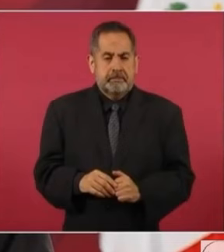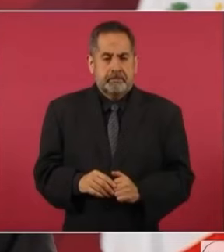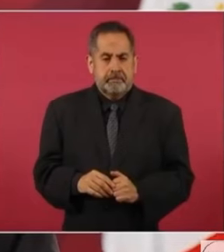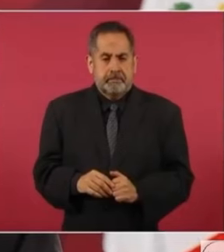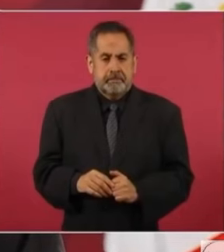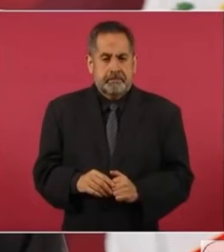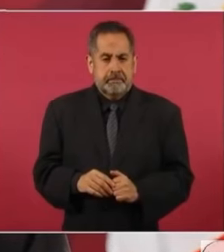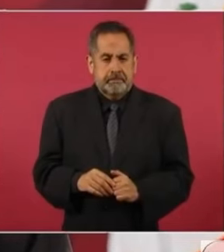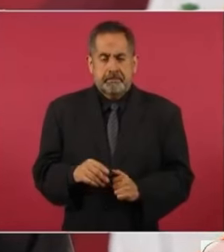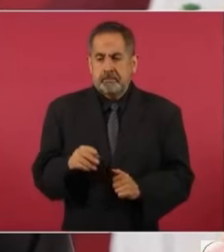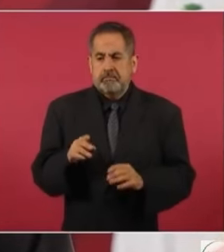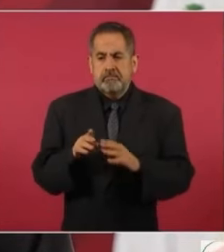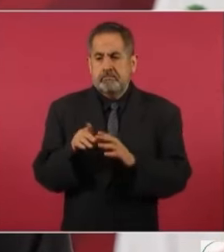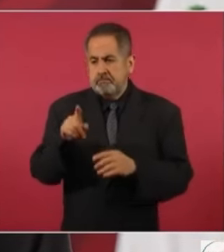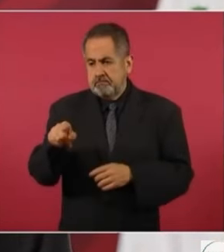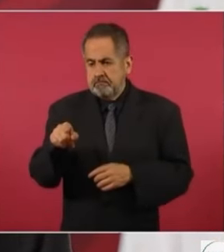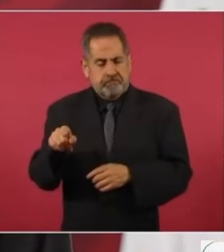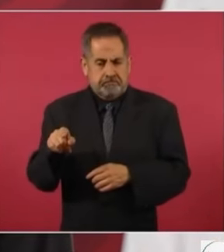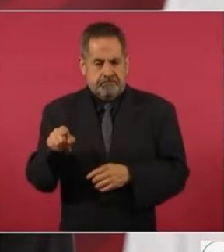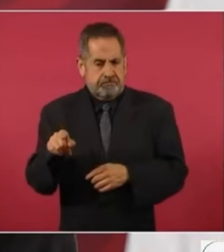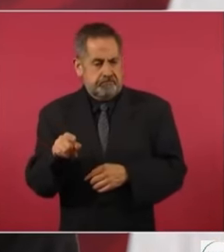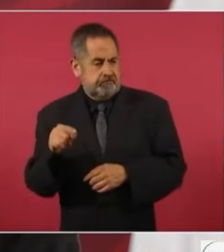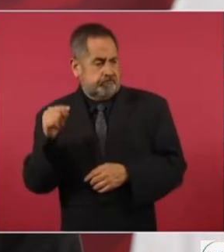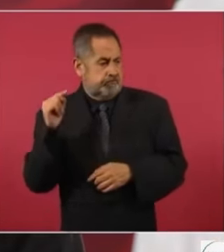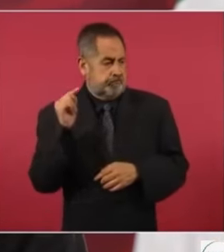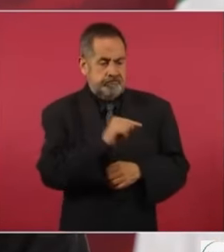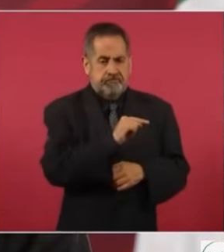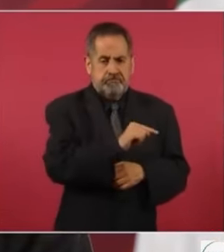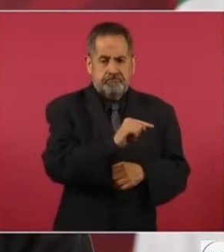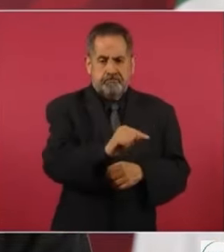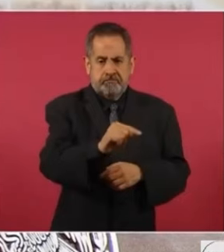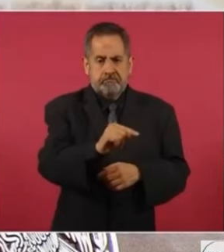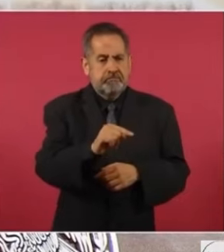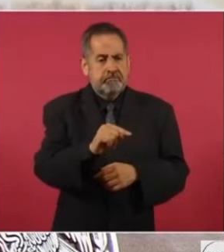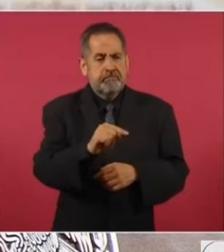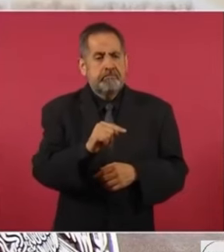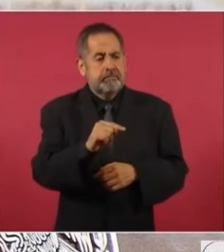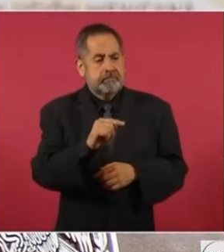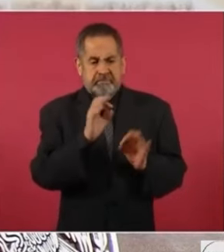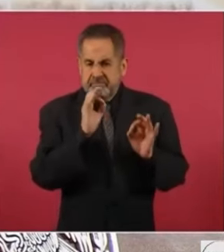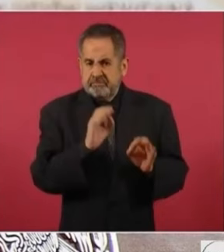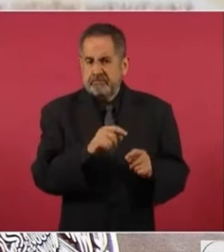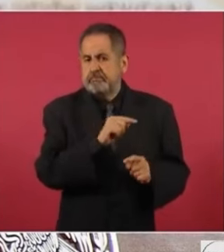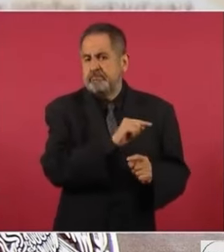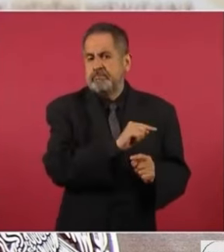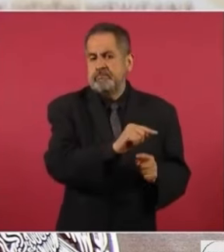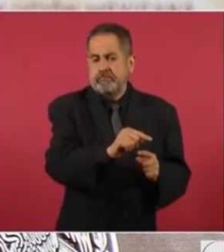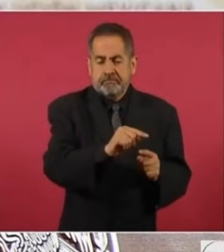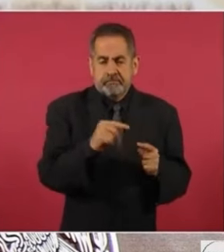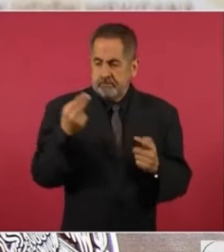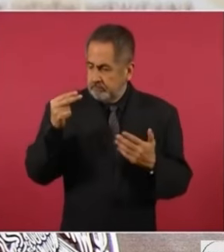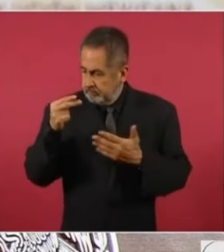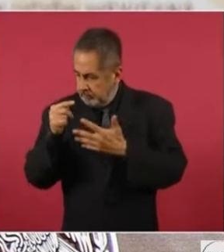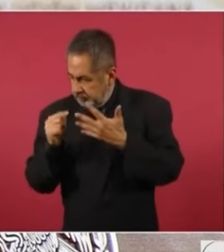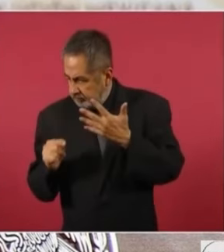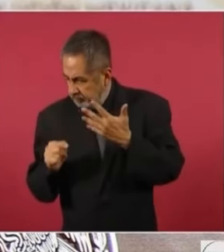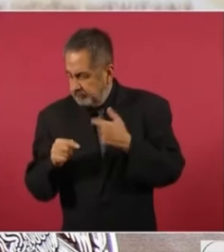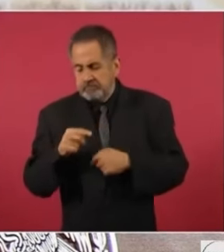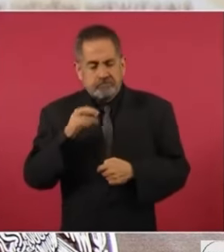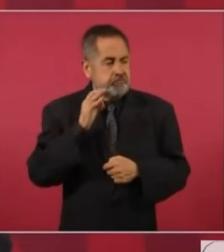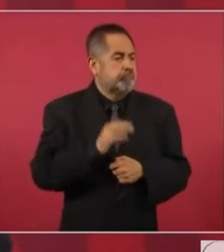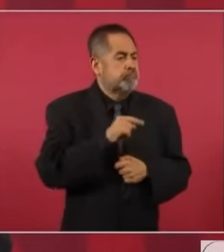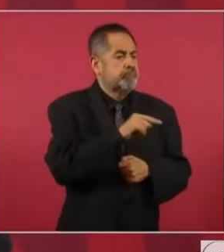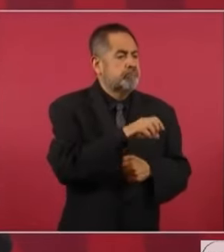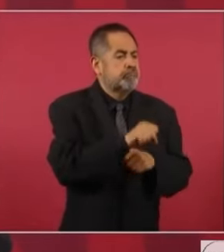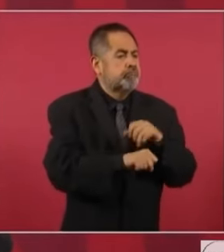en contra de los que aparecieron en el informe de la comisión,